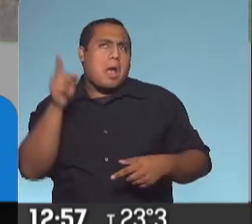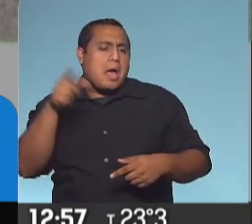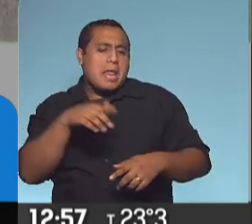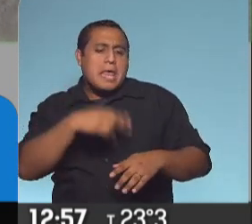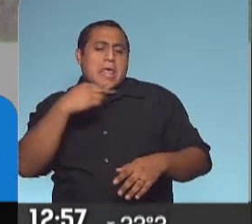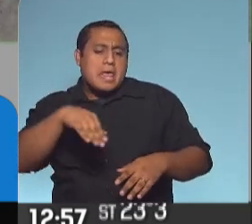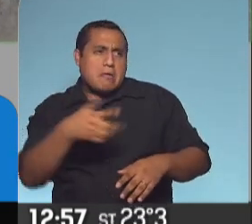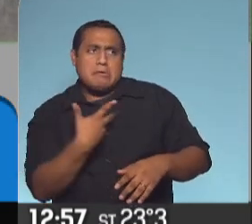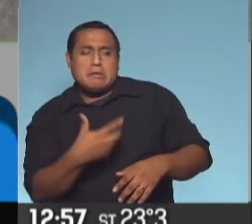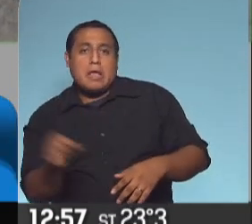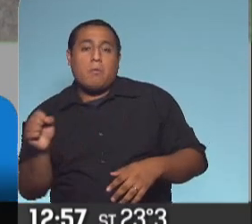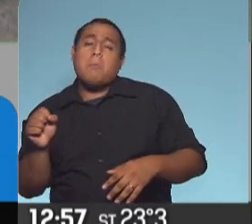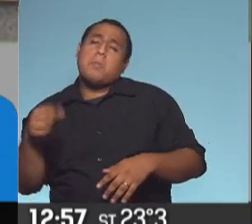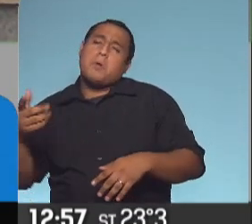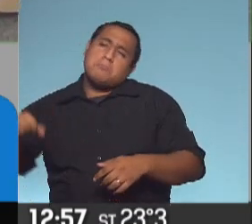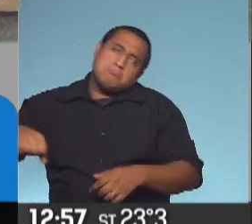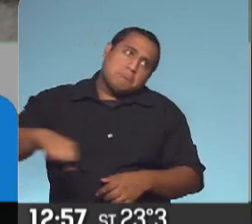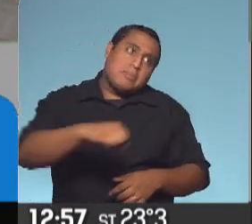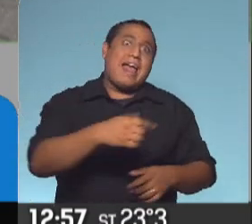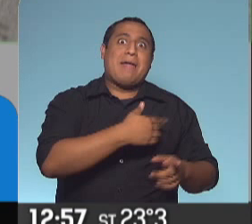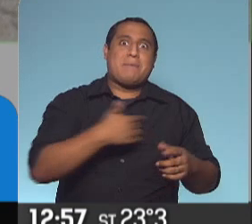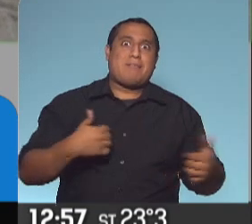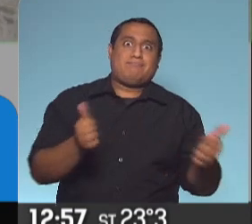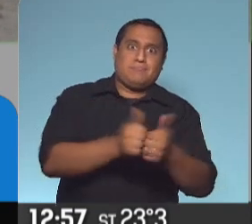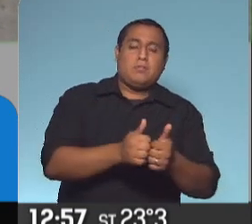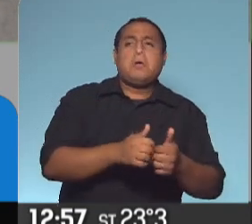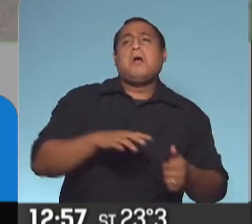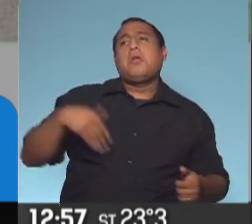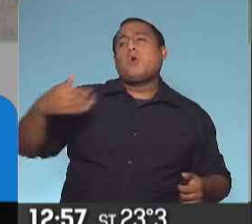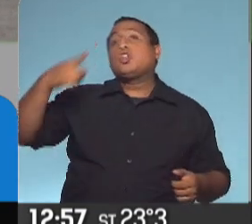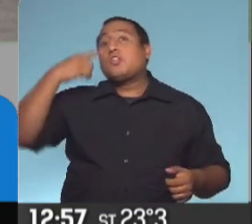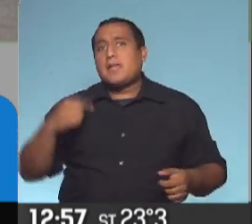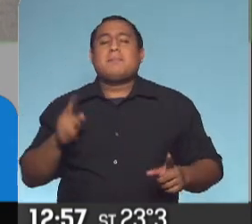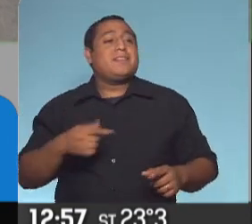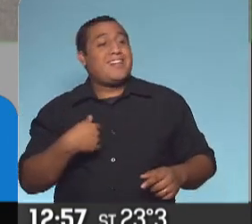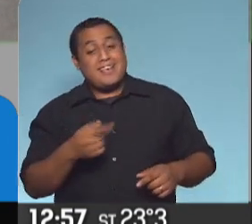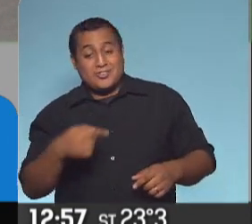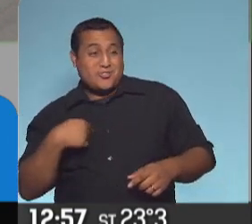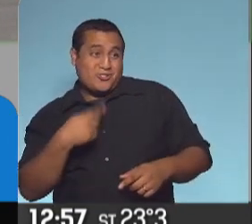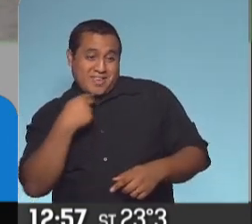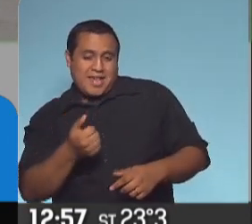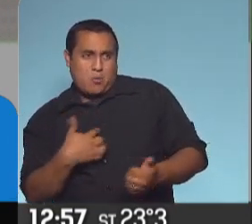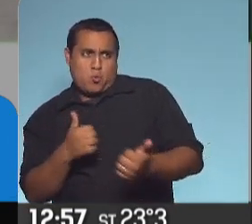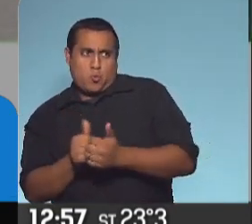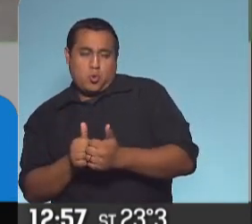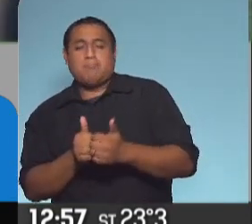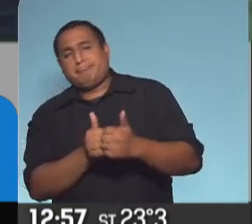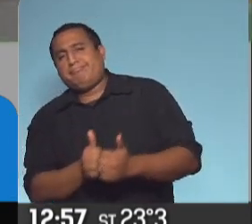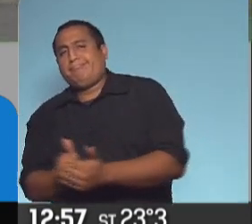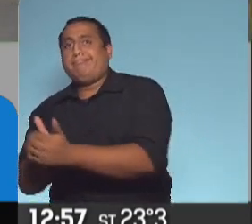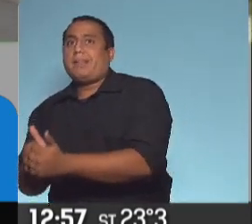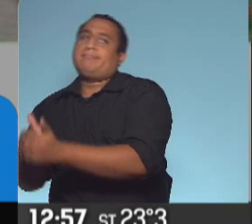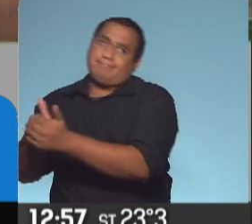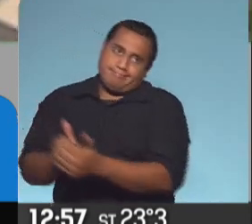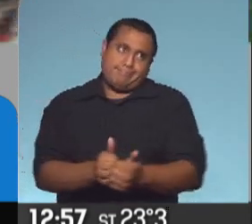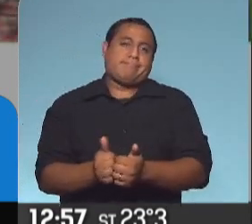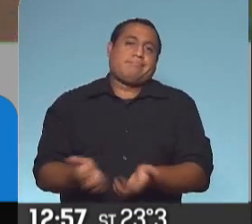la devolvió con su madre. Otro día también le dijo que la llevaba hacia otro sitio y luego la devolvió